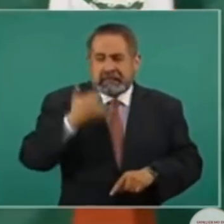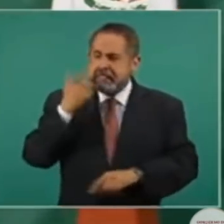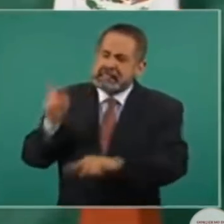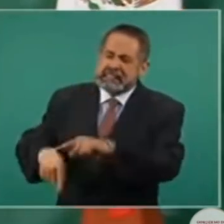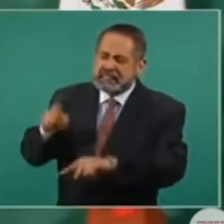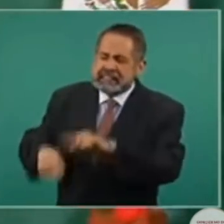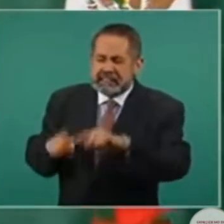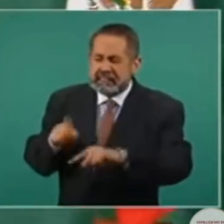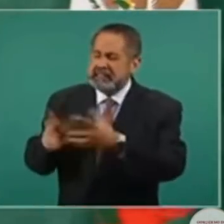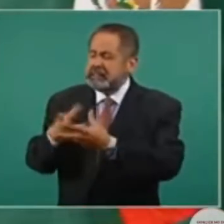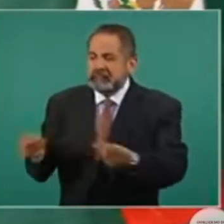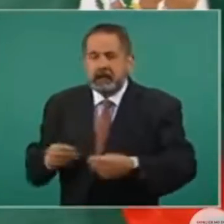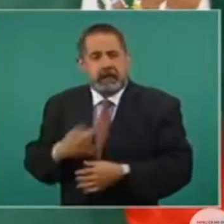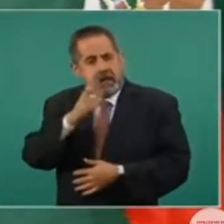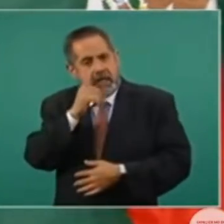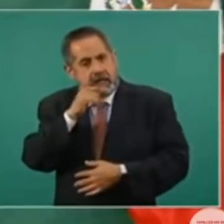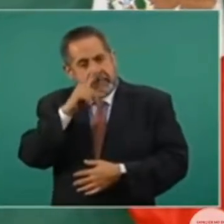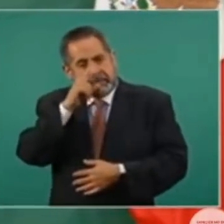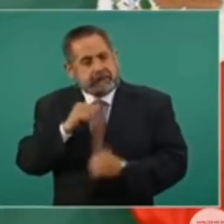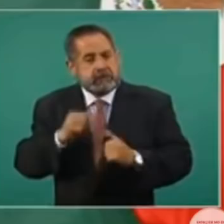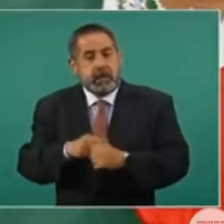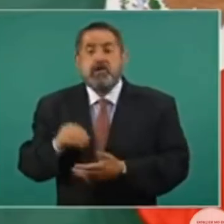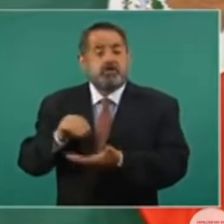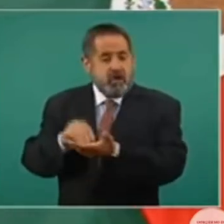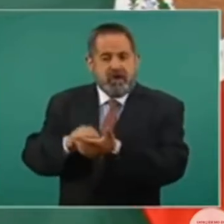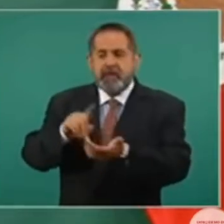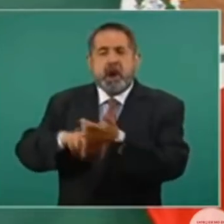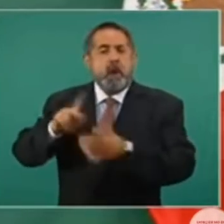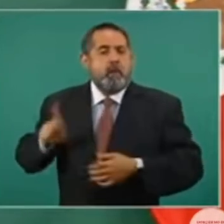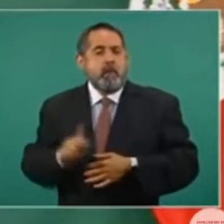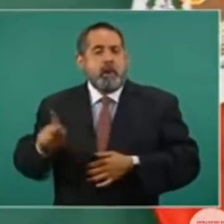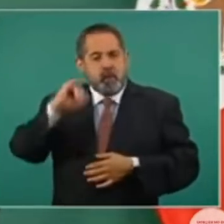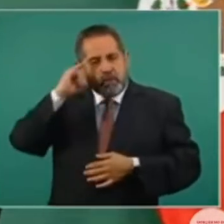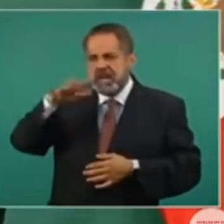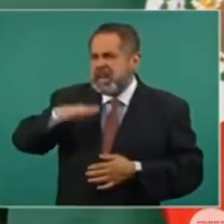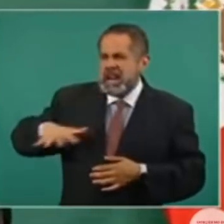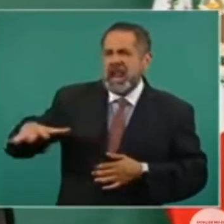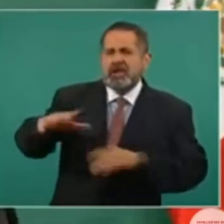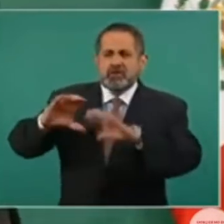Ahí están. Las comunidades, los pueblos con sus culturas,